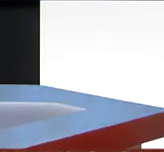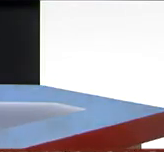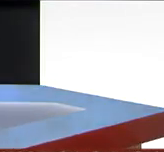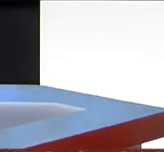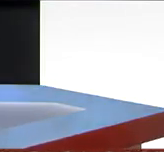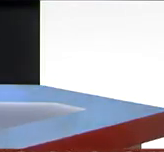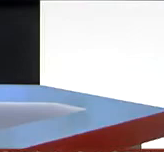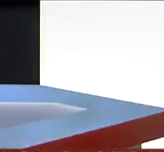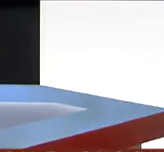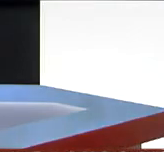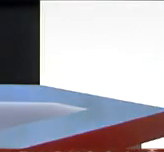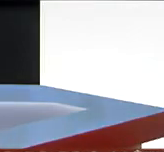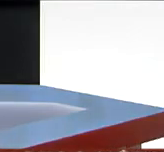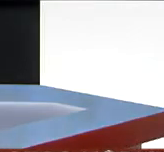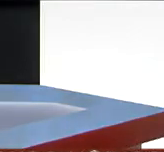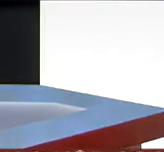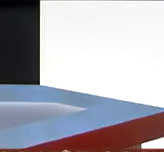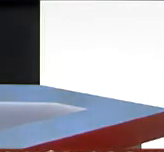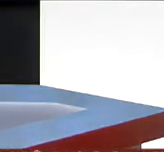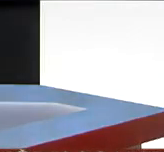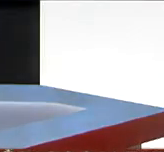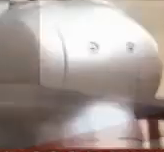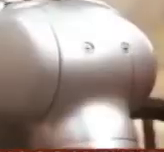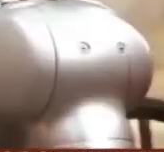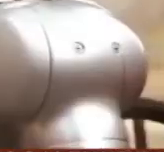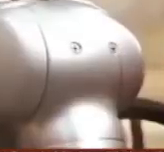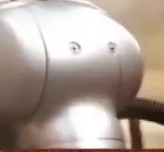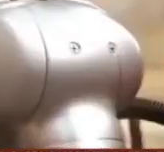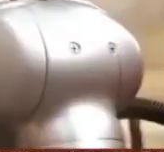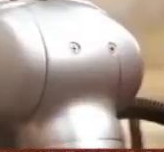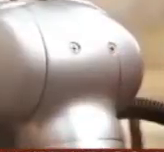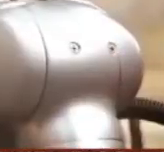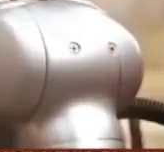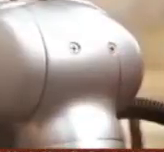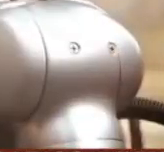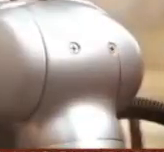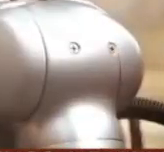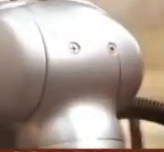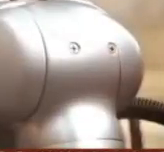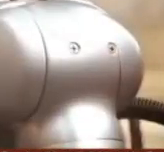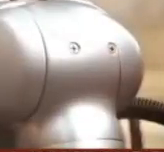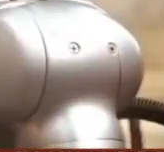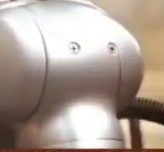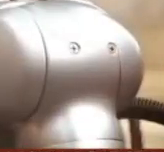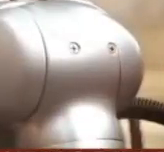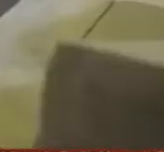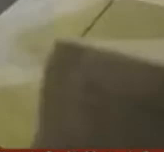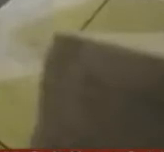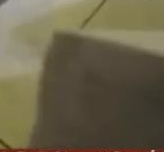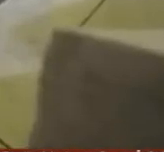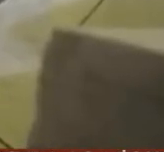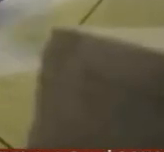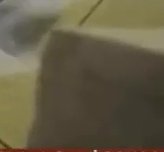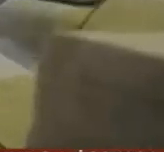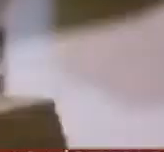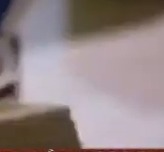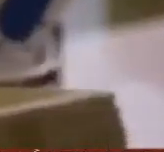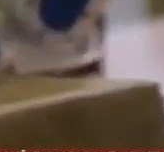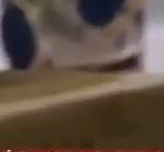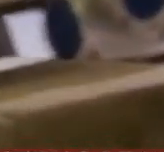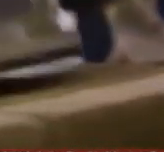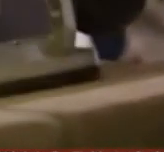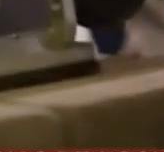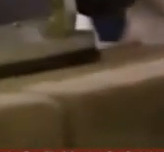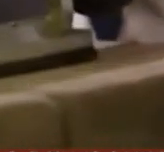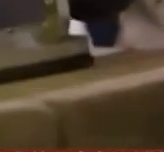en Corea del Sur, bueno, en Diajeon, Corea del Sur, perdón, nació UBO, un robot que presume reemplazará al ser humano en el